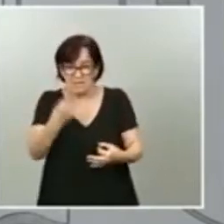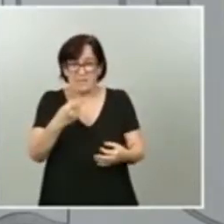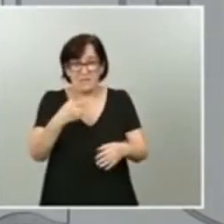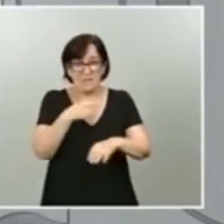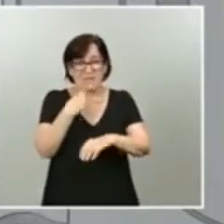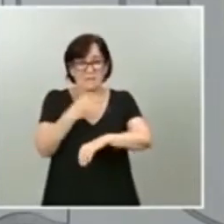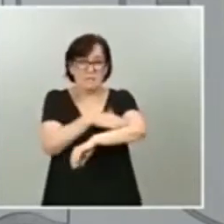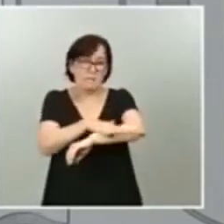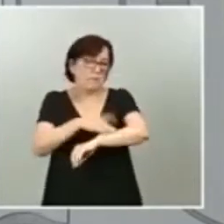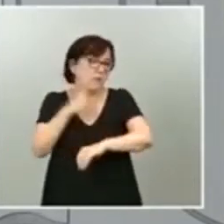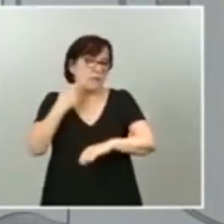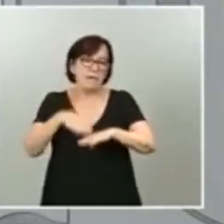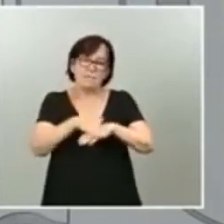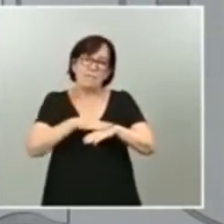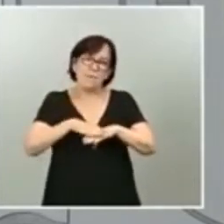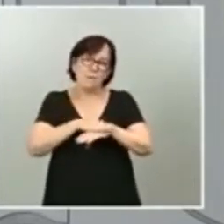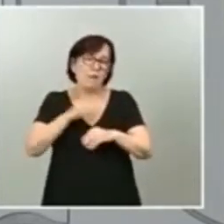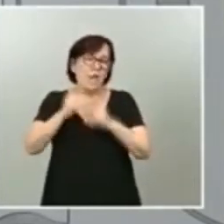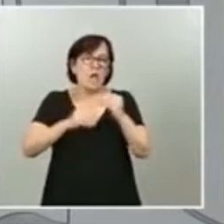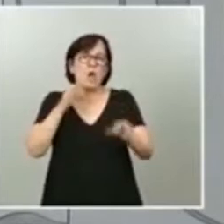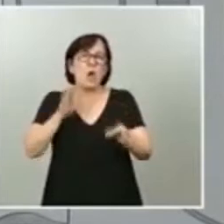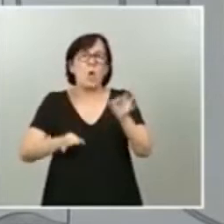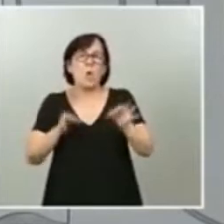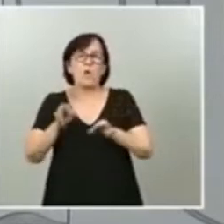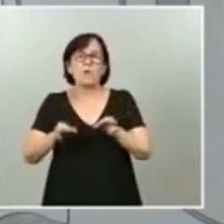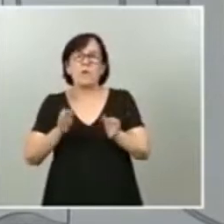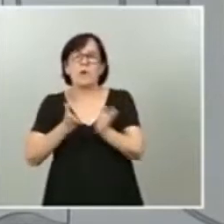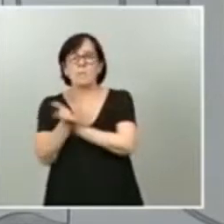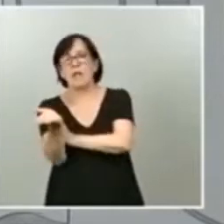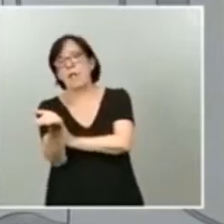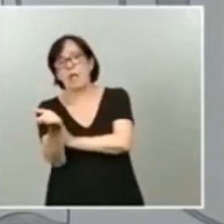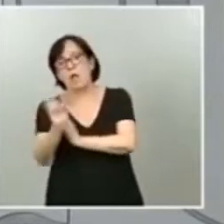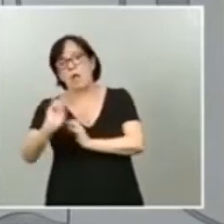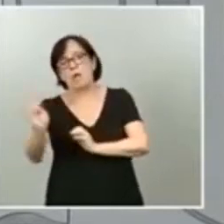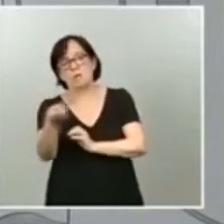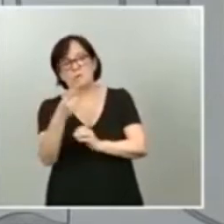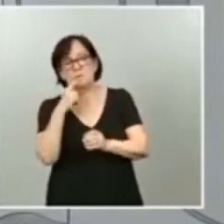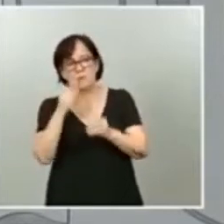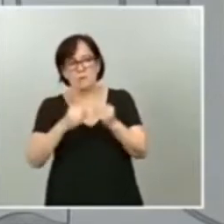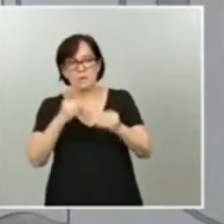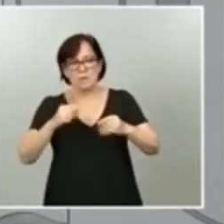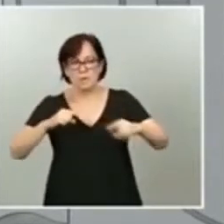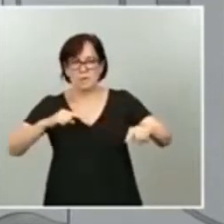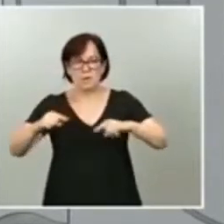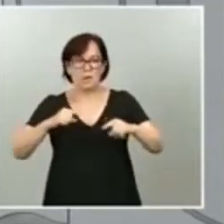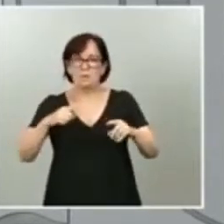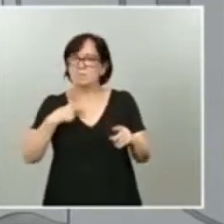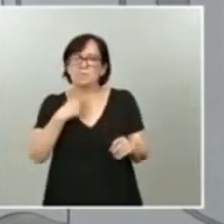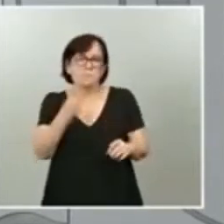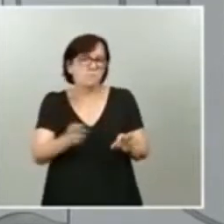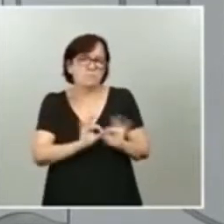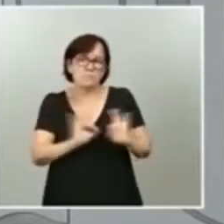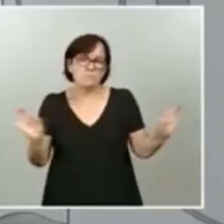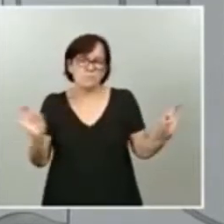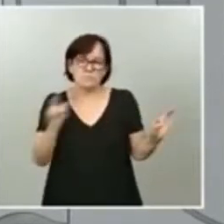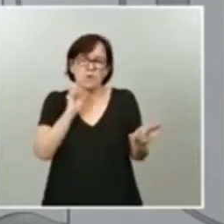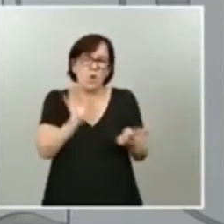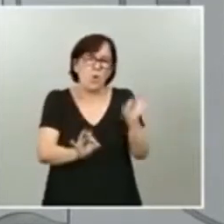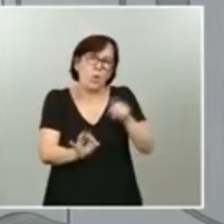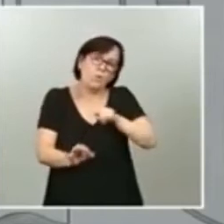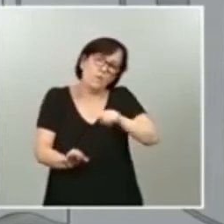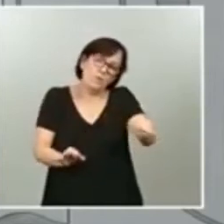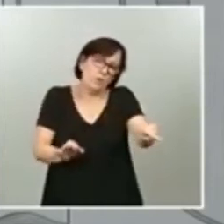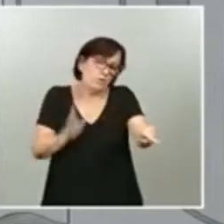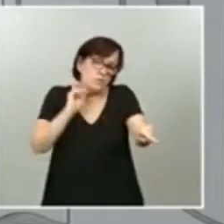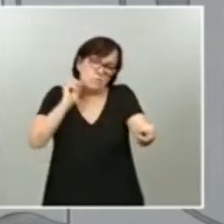fundamental para no hacer juicios paralelos, para que, por supuesto, un ejecutivo no se pronuncie sobre las causas judiciales que actualmente